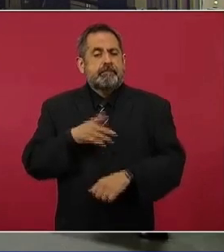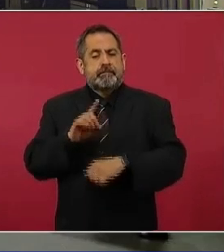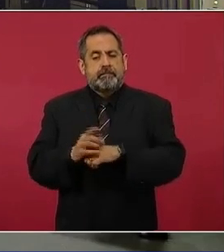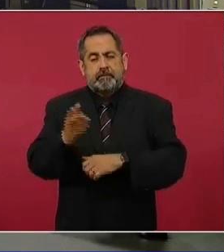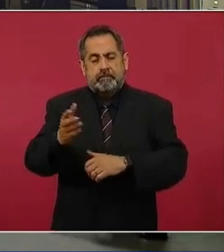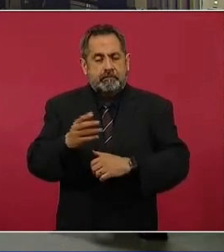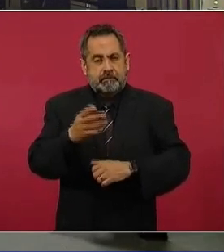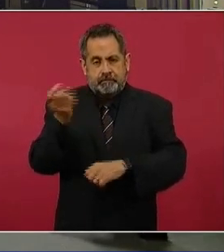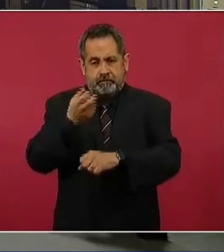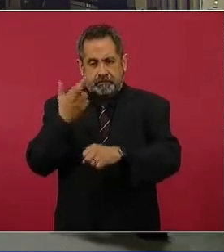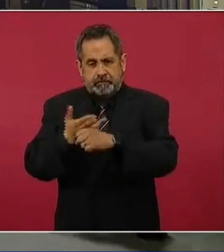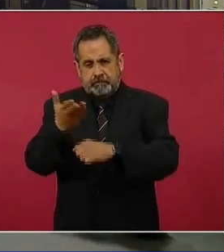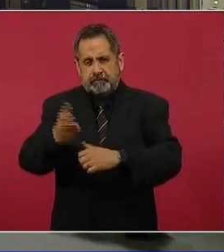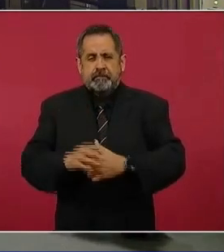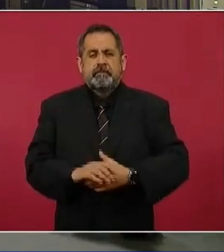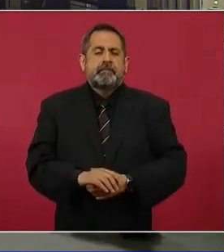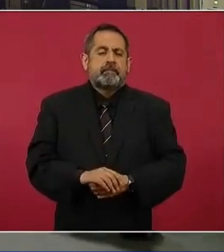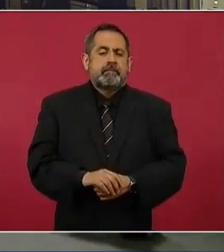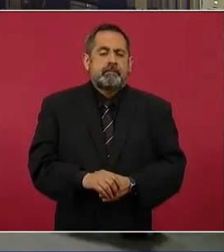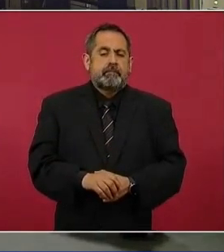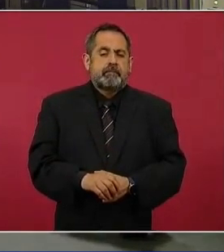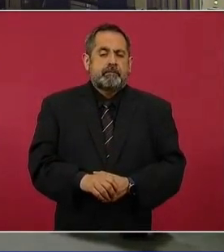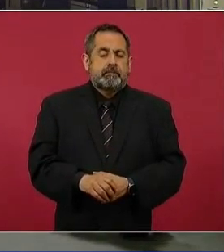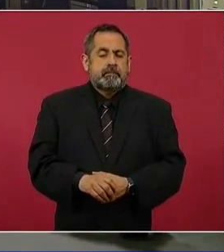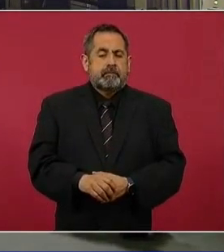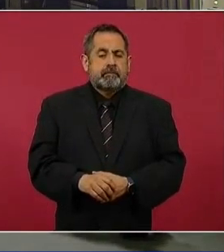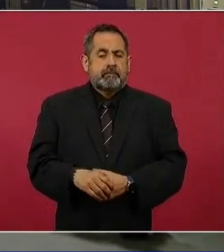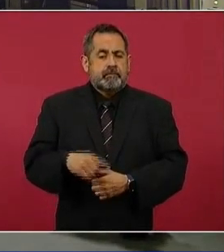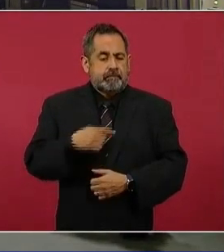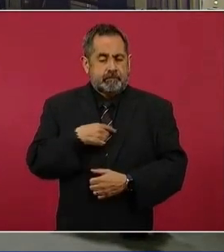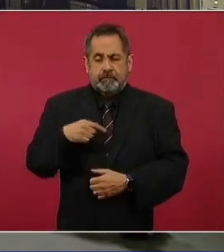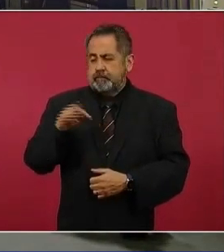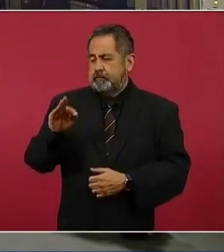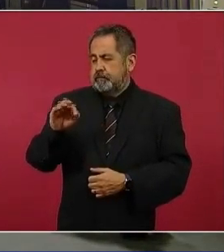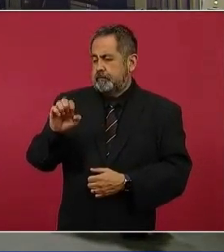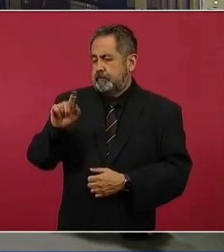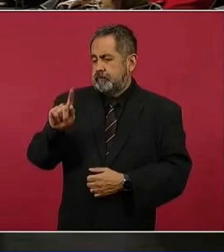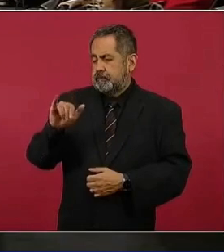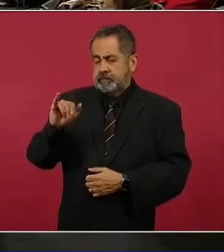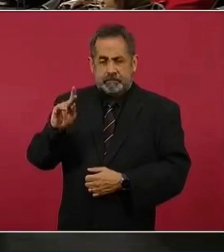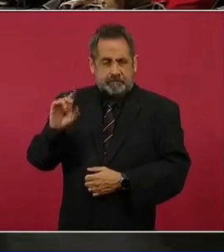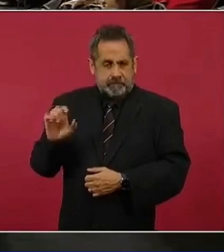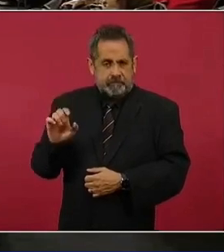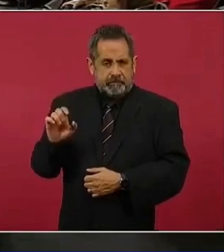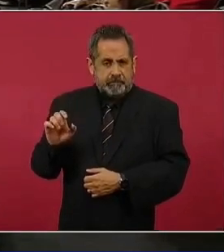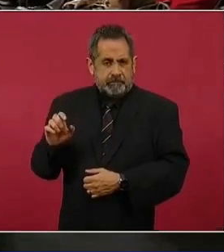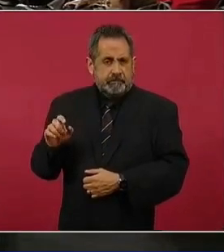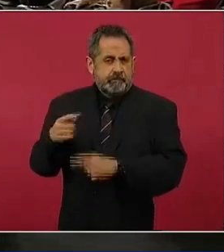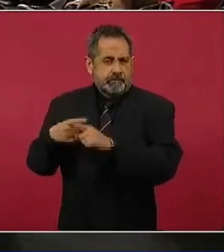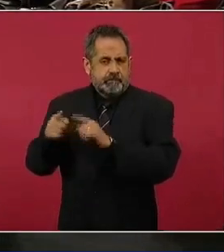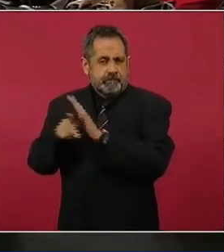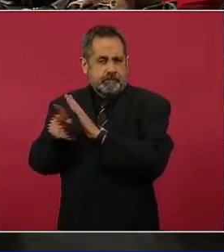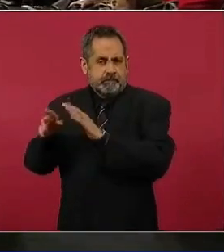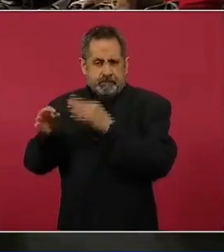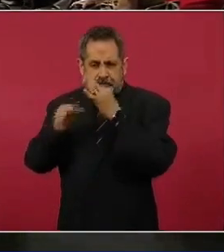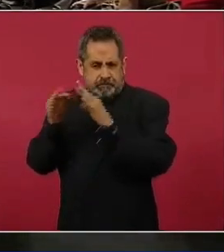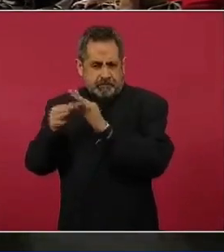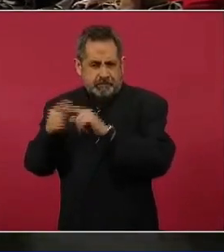Señor secretario, Felipe Fierro de Tiempo.com.mx y Puente Libre MX.